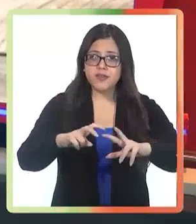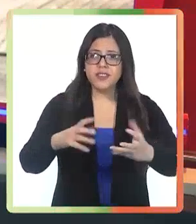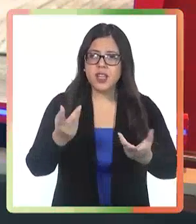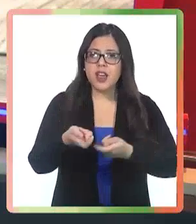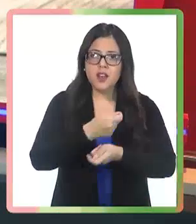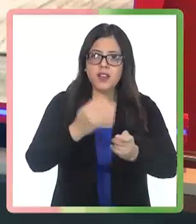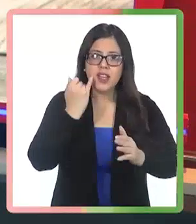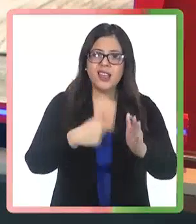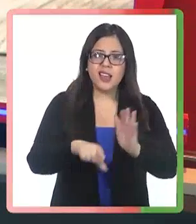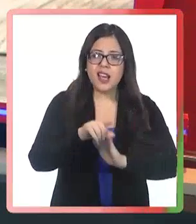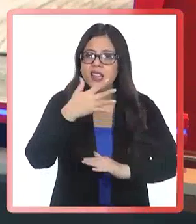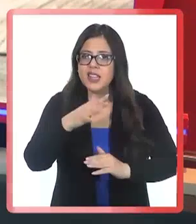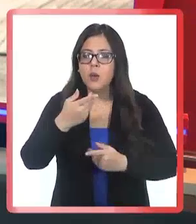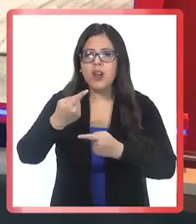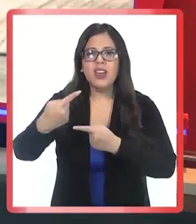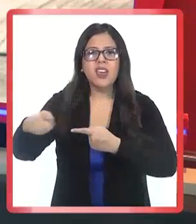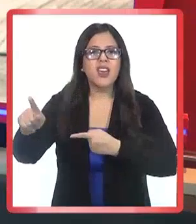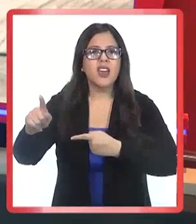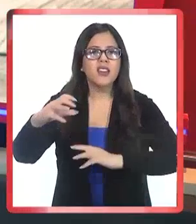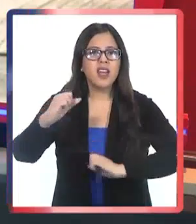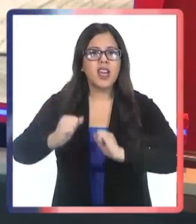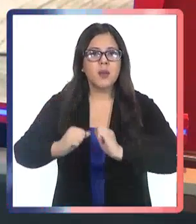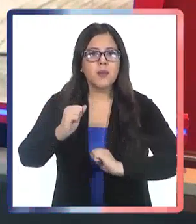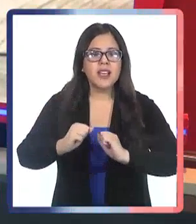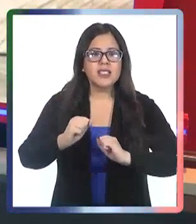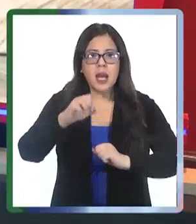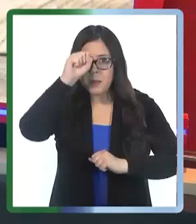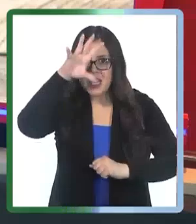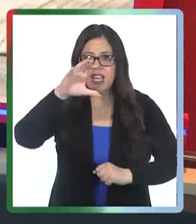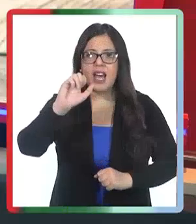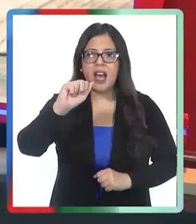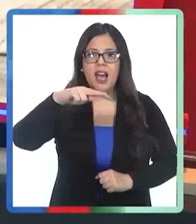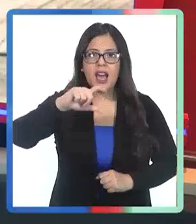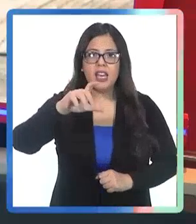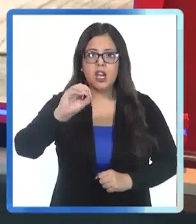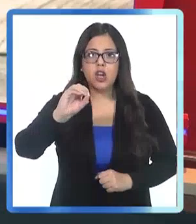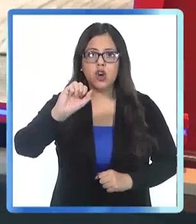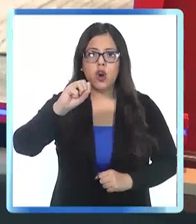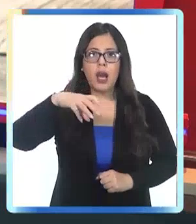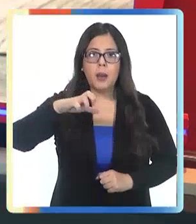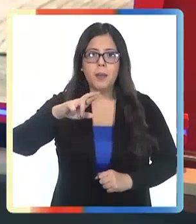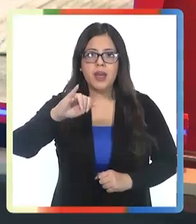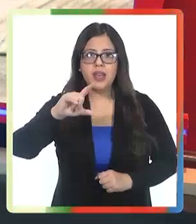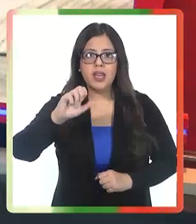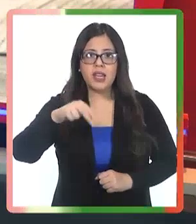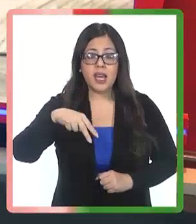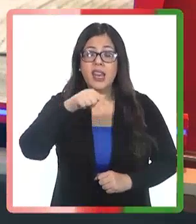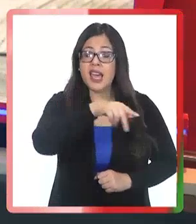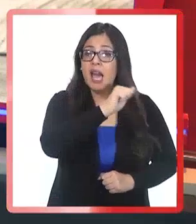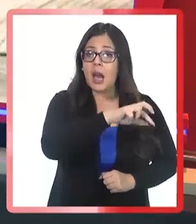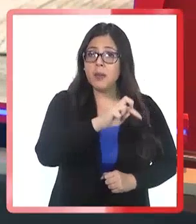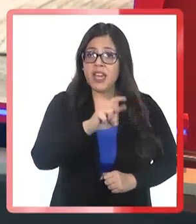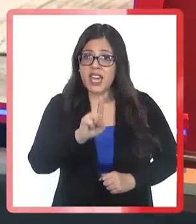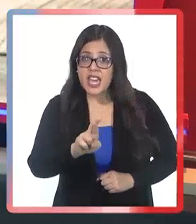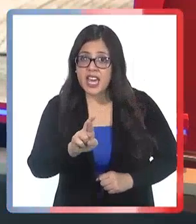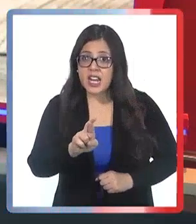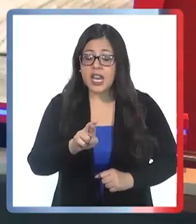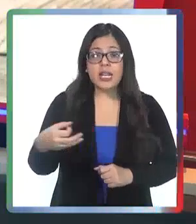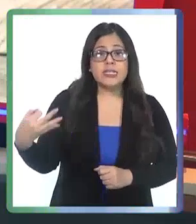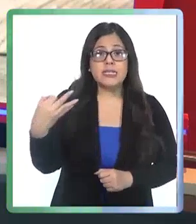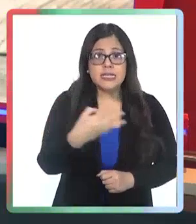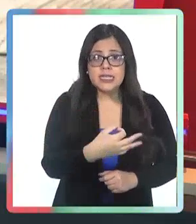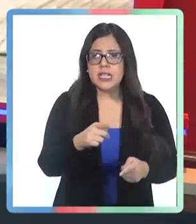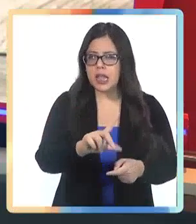por venta ilegal de agua a la compañía minera Anglo American. Las APR de San Felipe consideran que las investigaciones se han